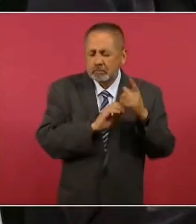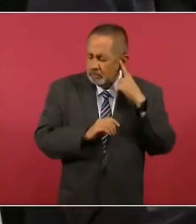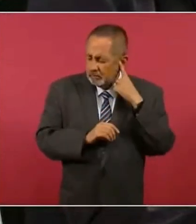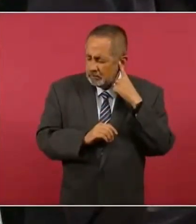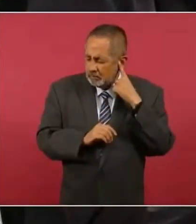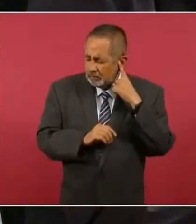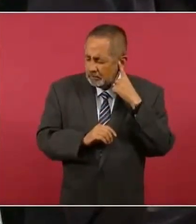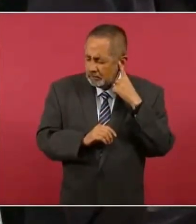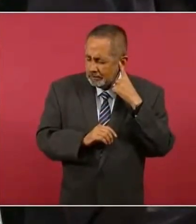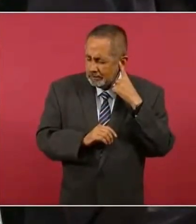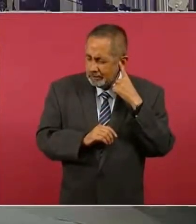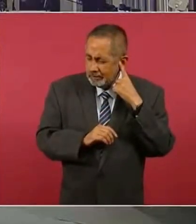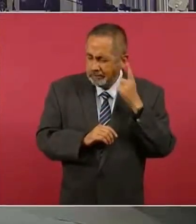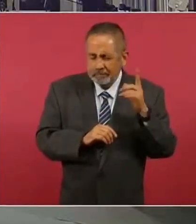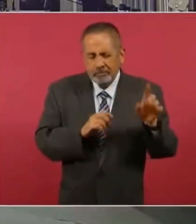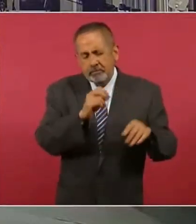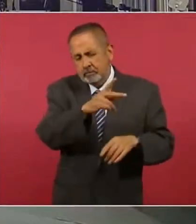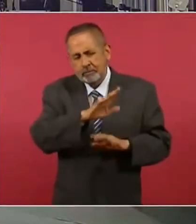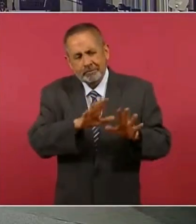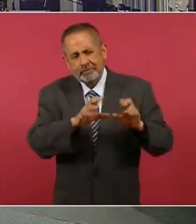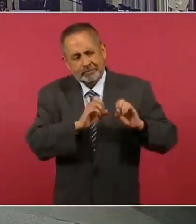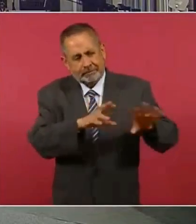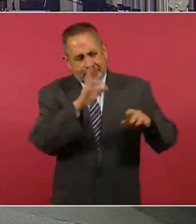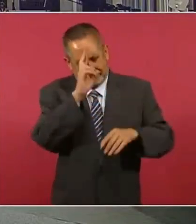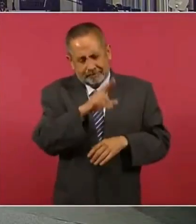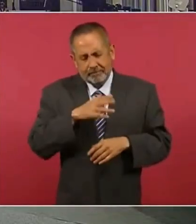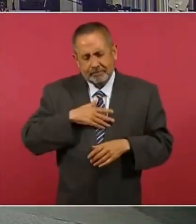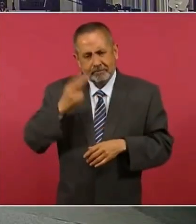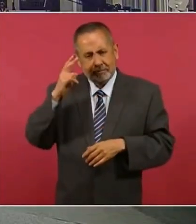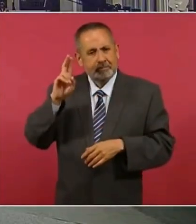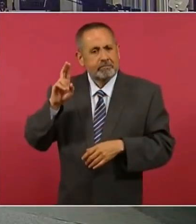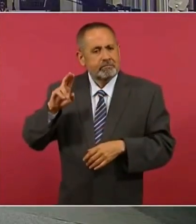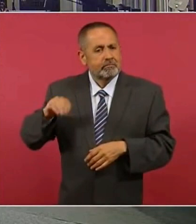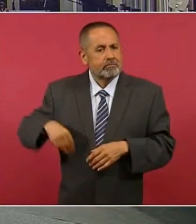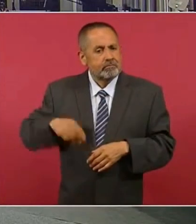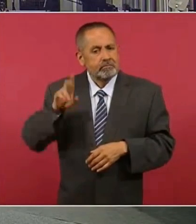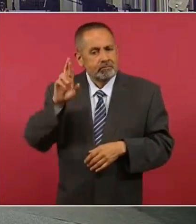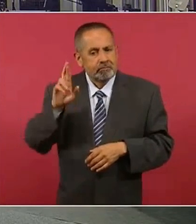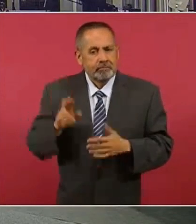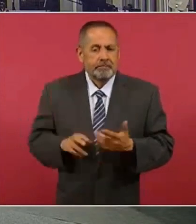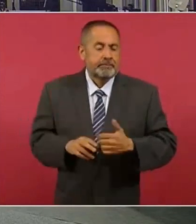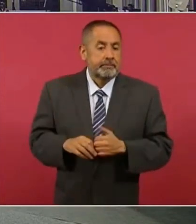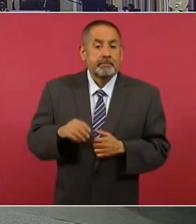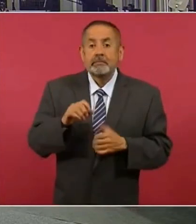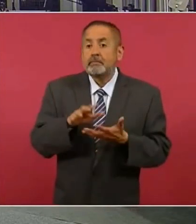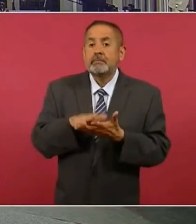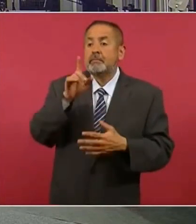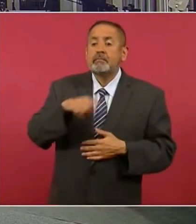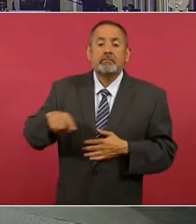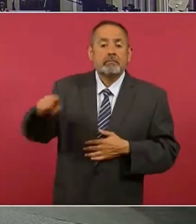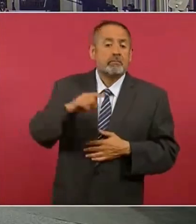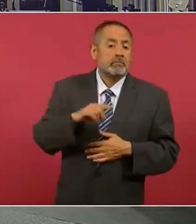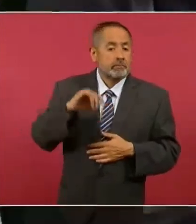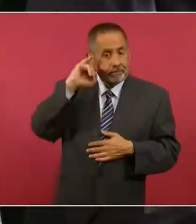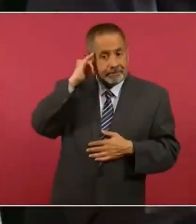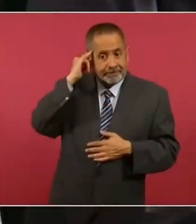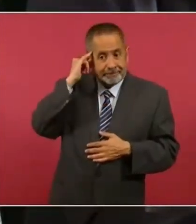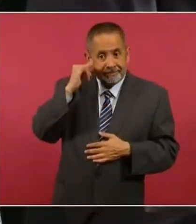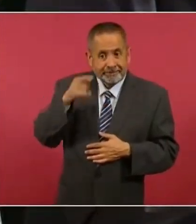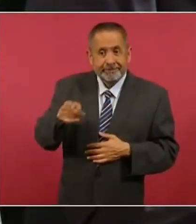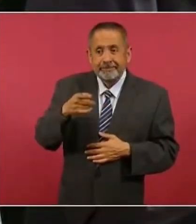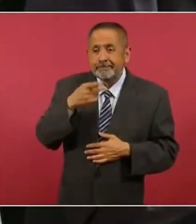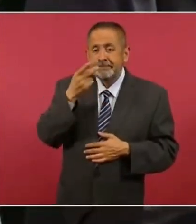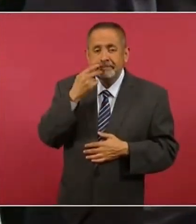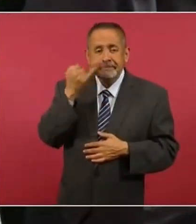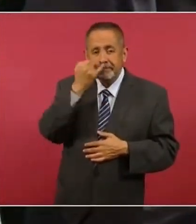La mayoría de los detenidos fueron personas de escasos recursos o indígenas que sólo hablaban su dialecto y eso obviamente